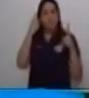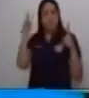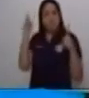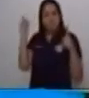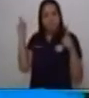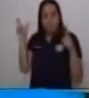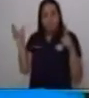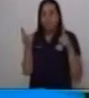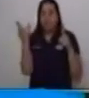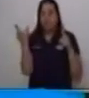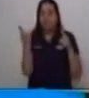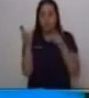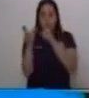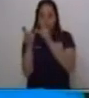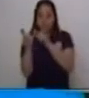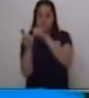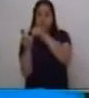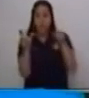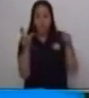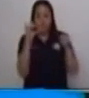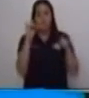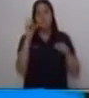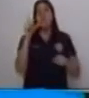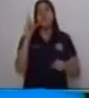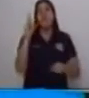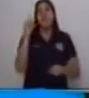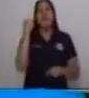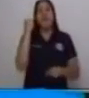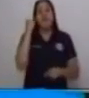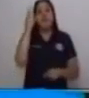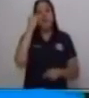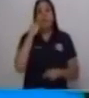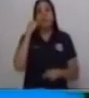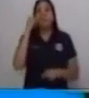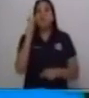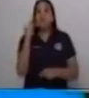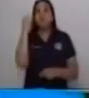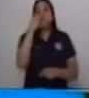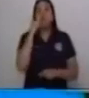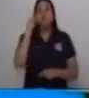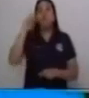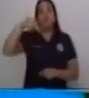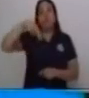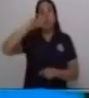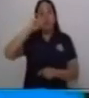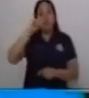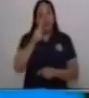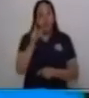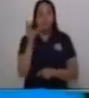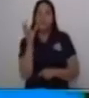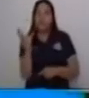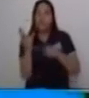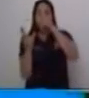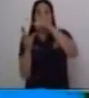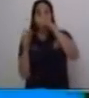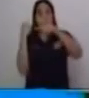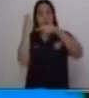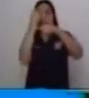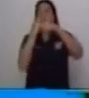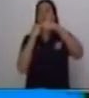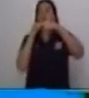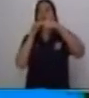Luis y Sonia son los dos sustantivos, y son parte del sujeto. Bailan y cantan